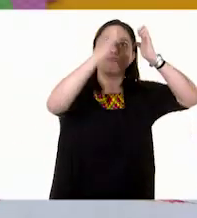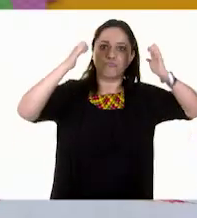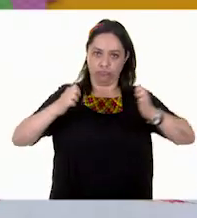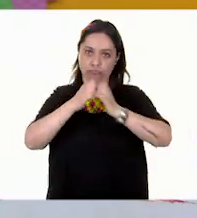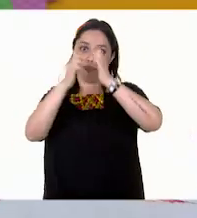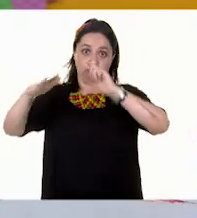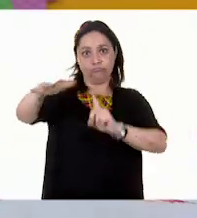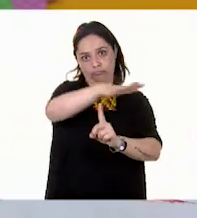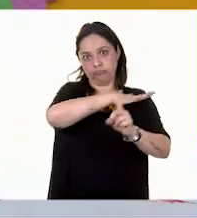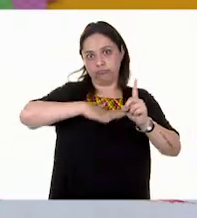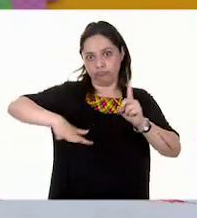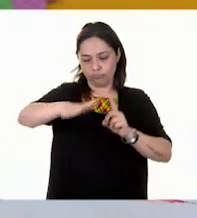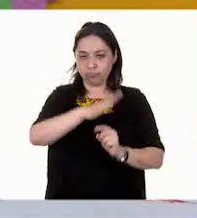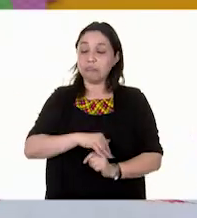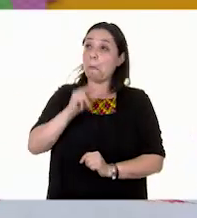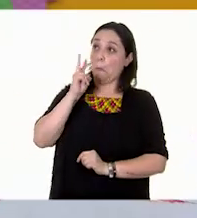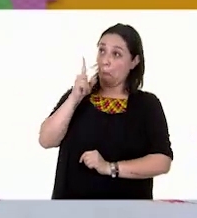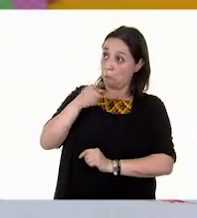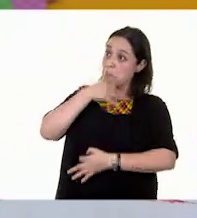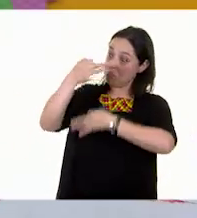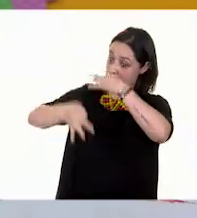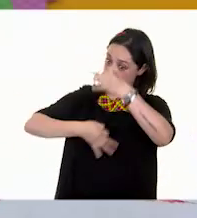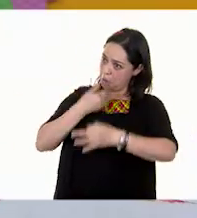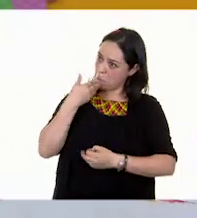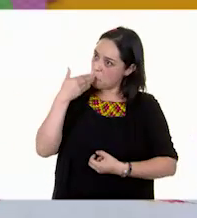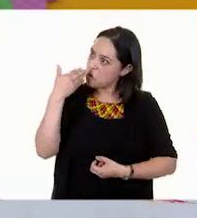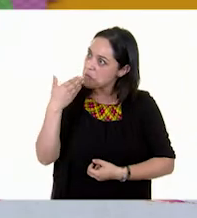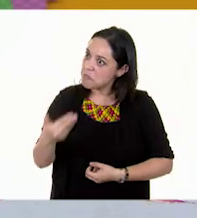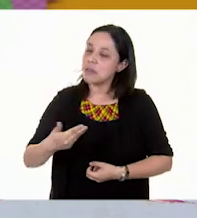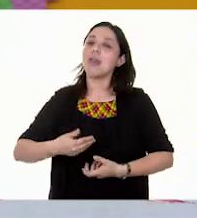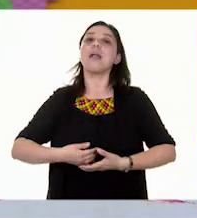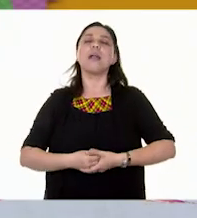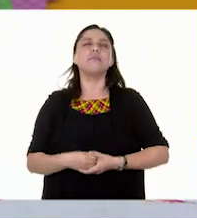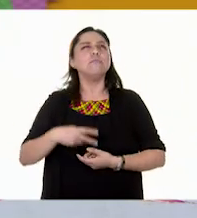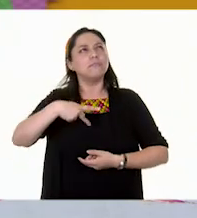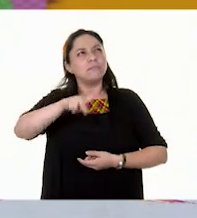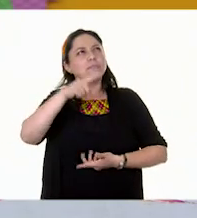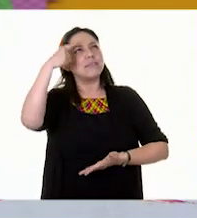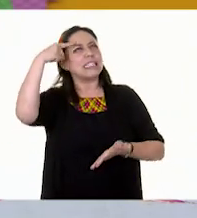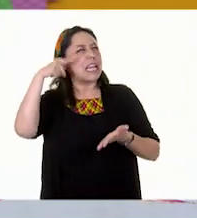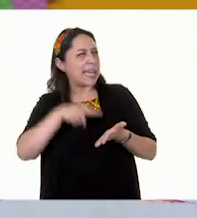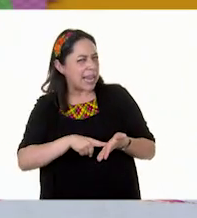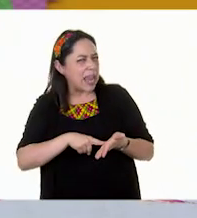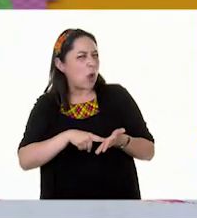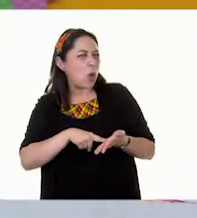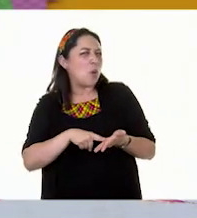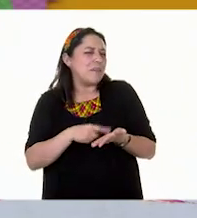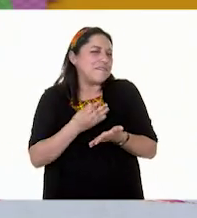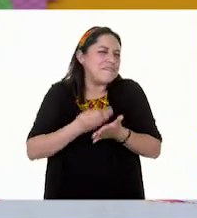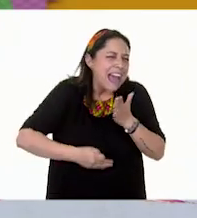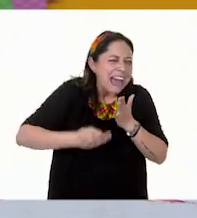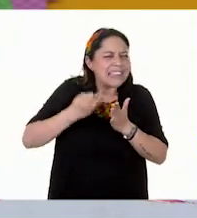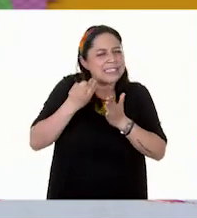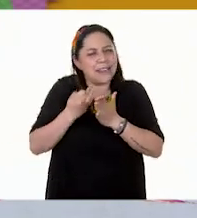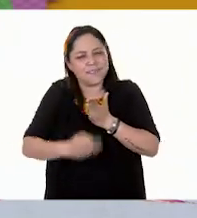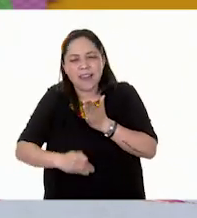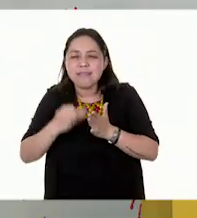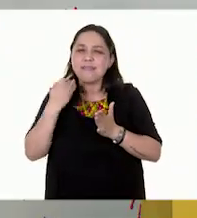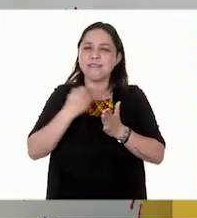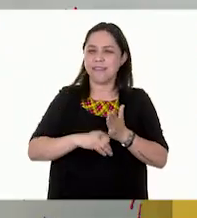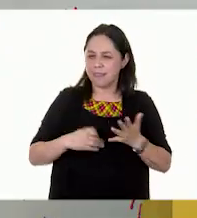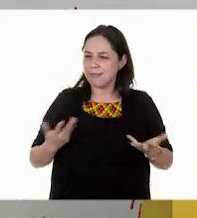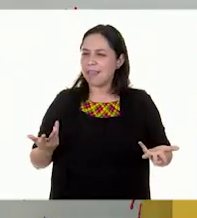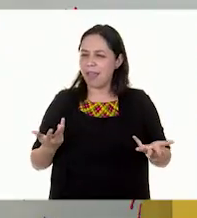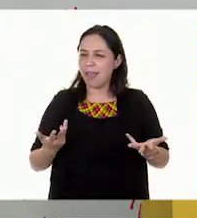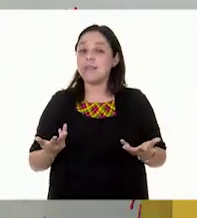quedando muy bien nuestra campaña, pero creo que nos falta algo. Sí, Gloria.